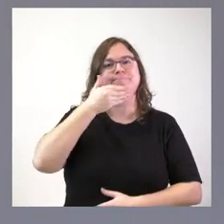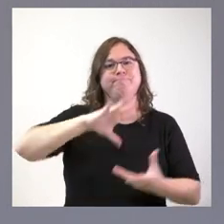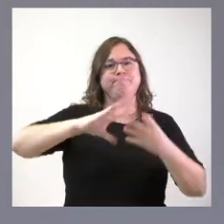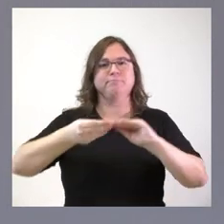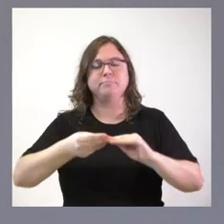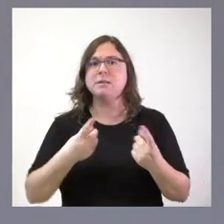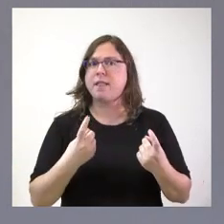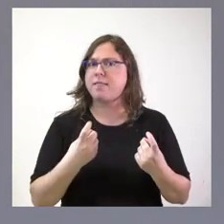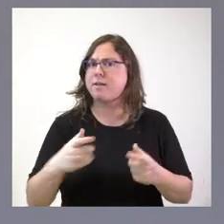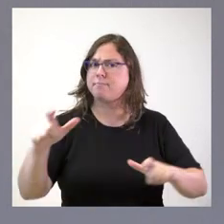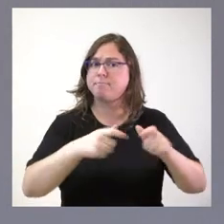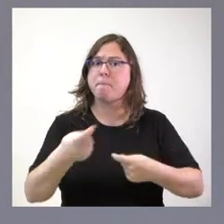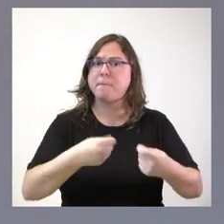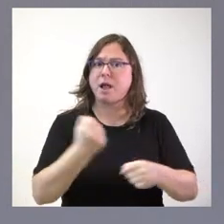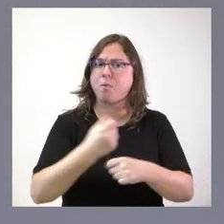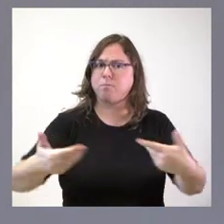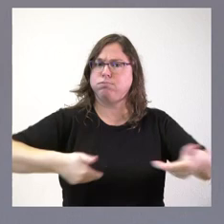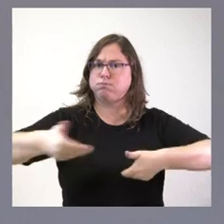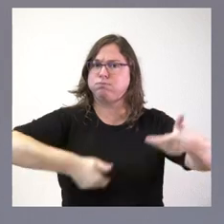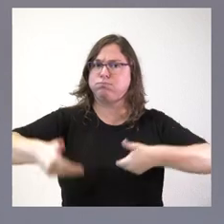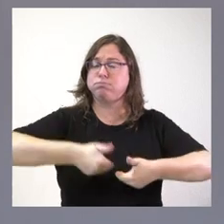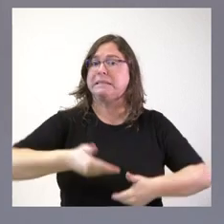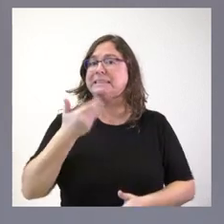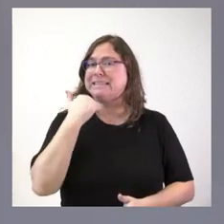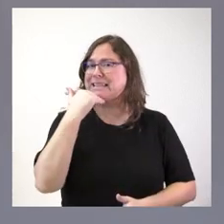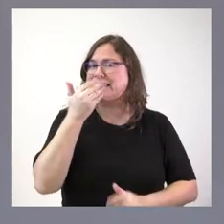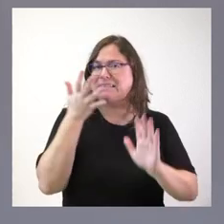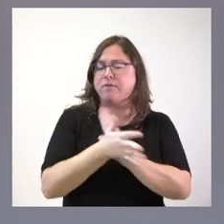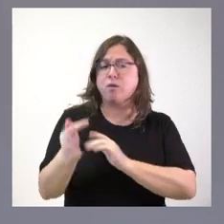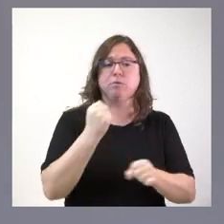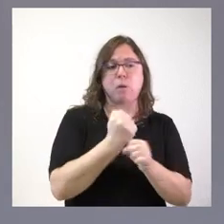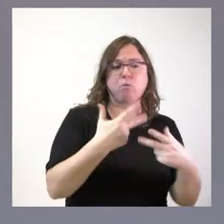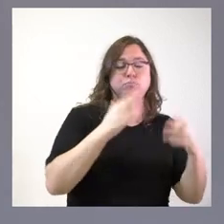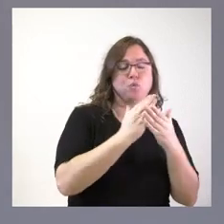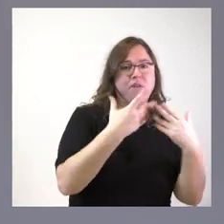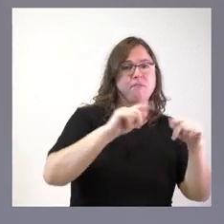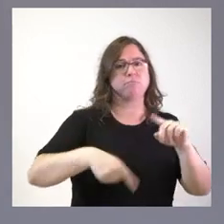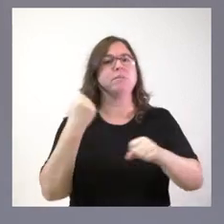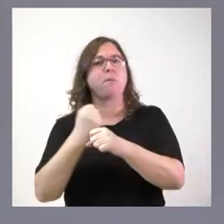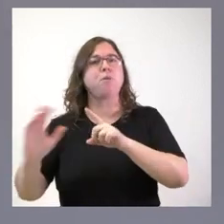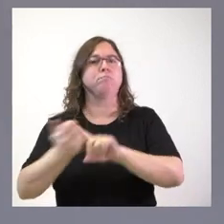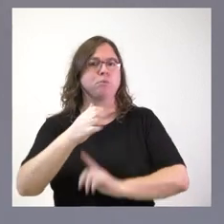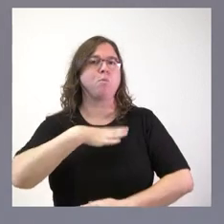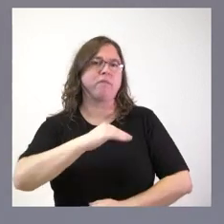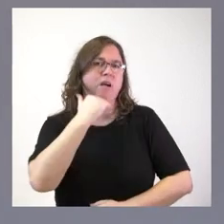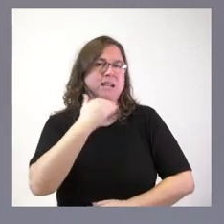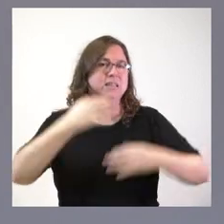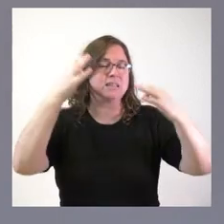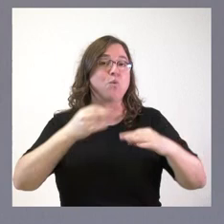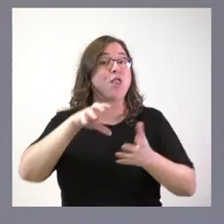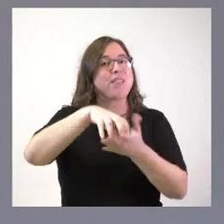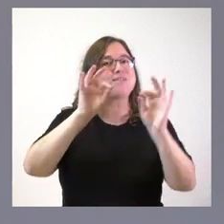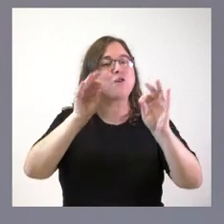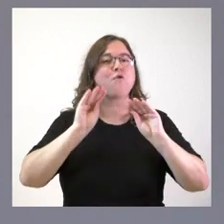digo, actividades muy demandadas que aseguran prácticamente el empleo de los alumnos que aquí se formen en estos centros de formación